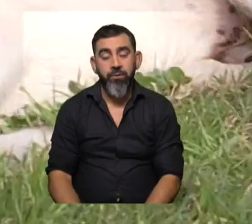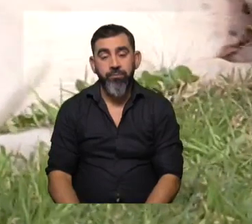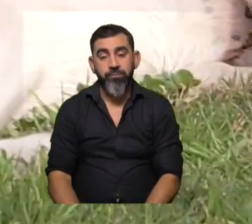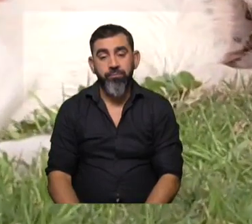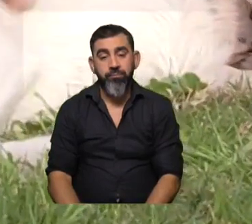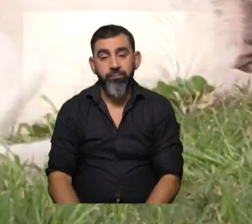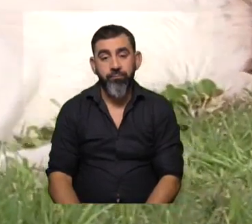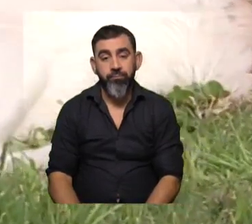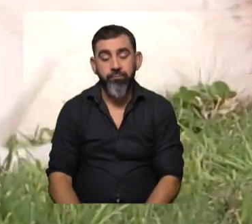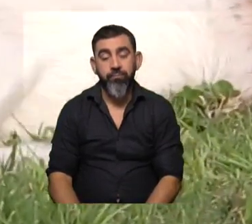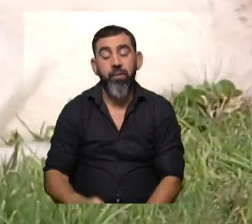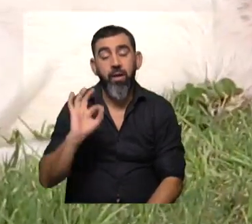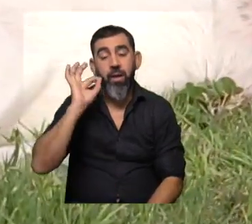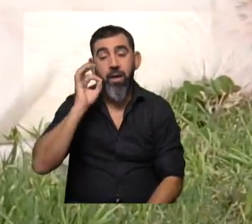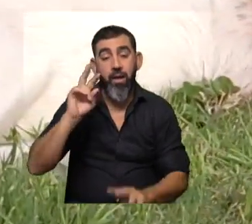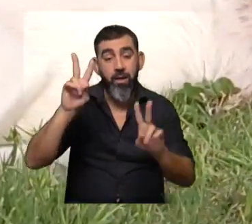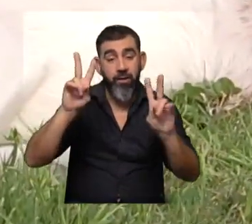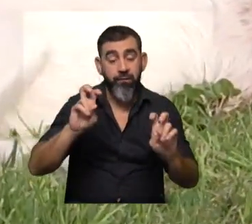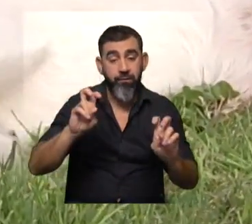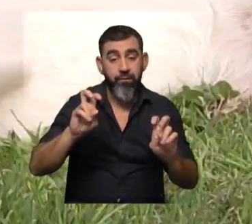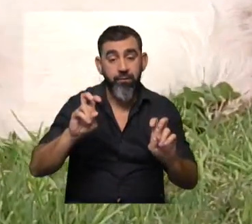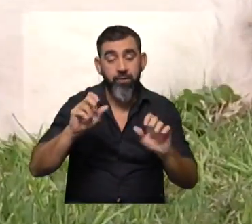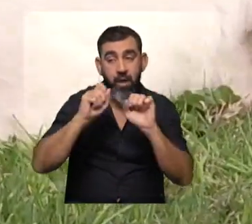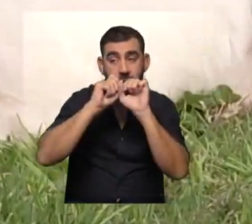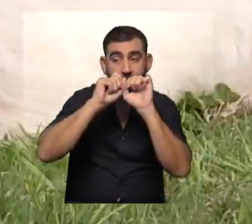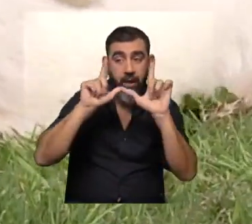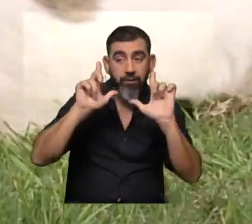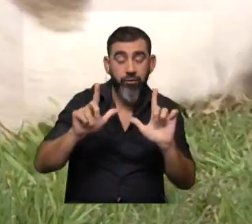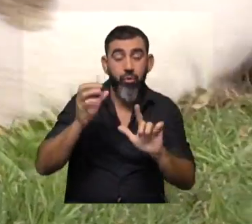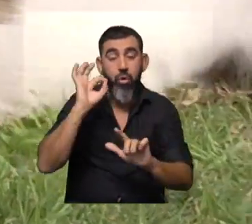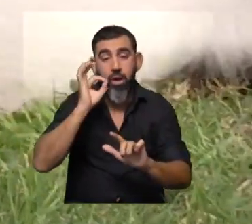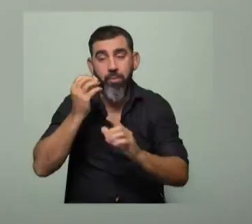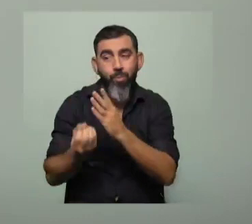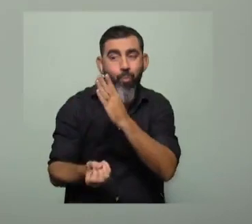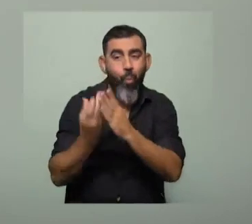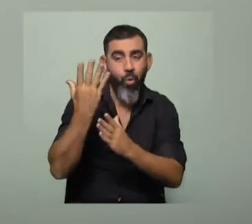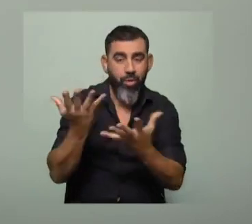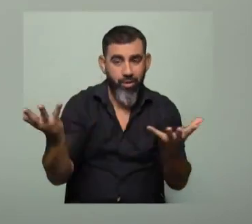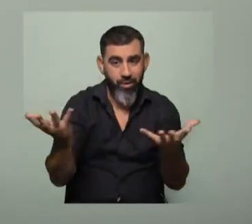Lo que creo que pasa con el cannabis, que hay que estar muy atentos, es que el cannabis se puso muy de moda.